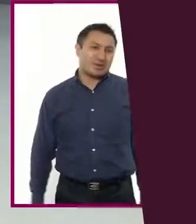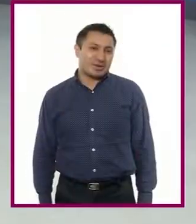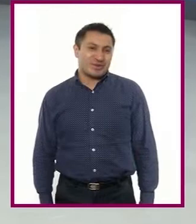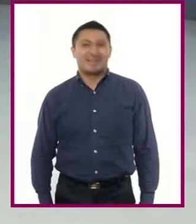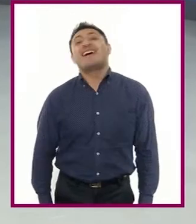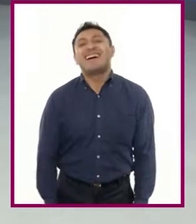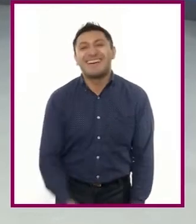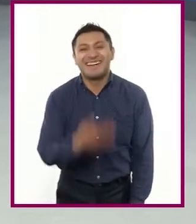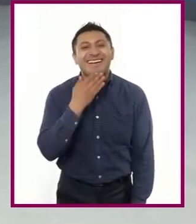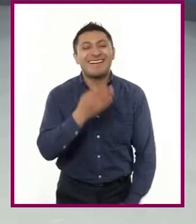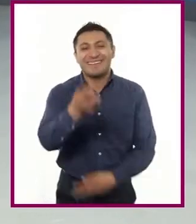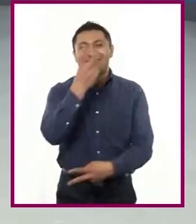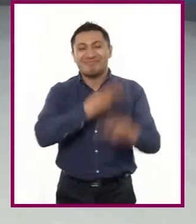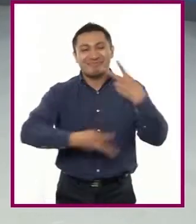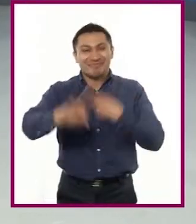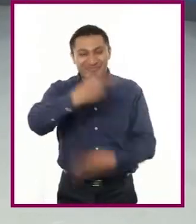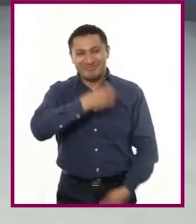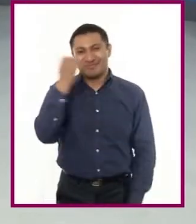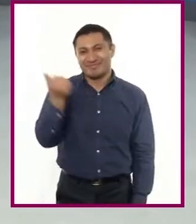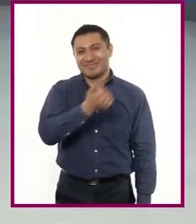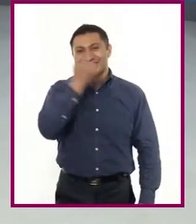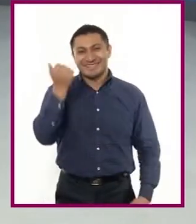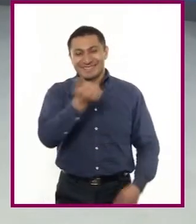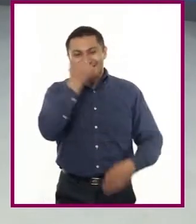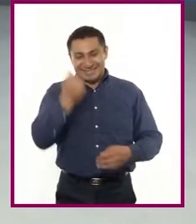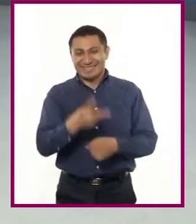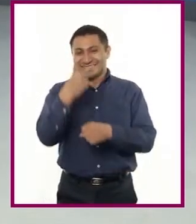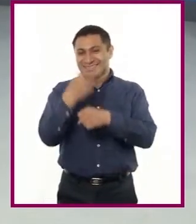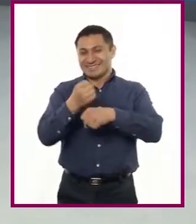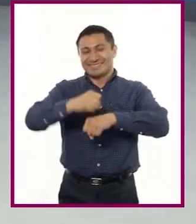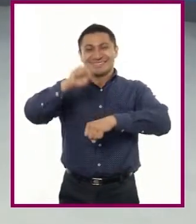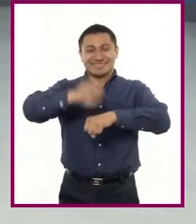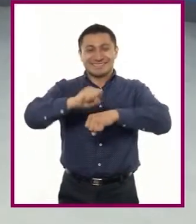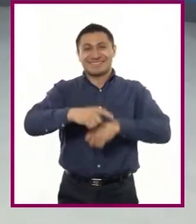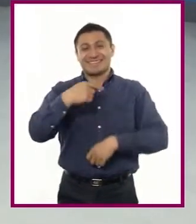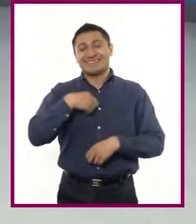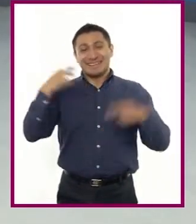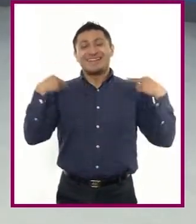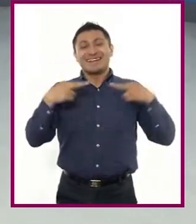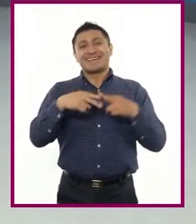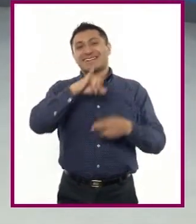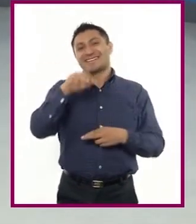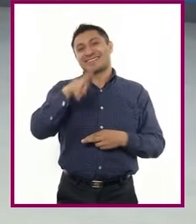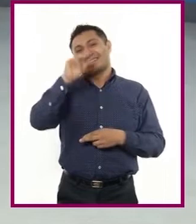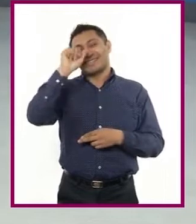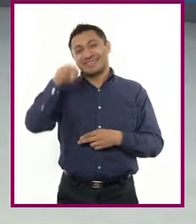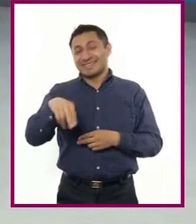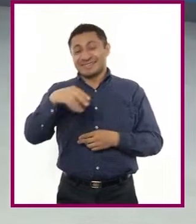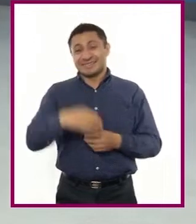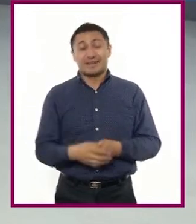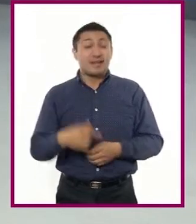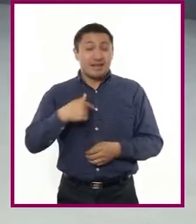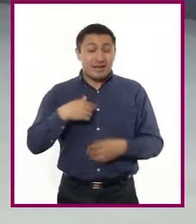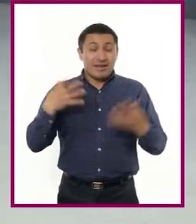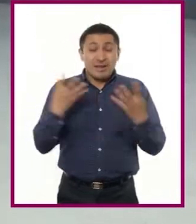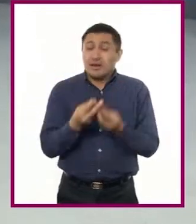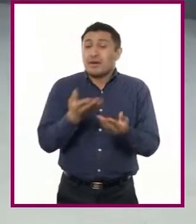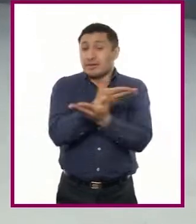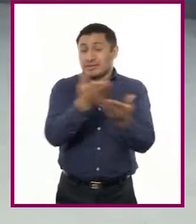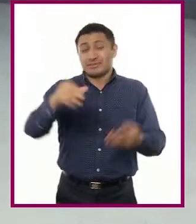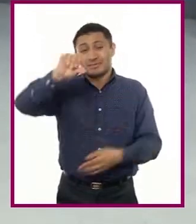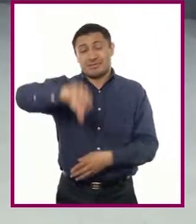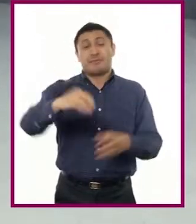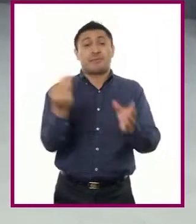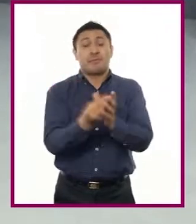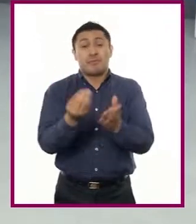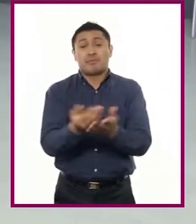Bienvenidas y bienvenidos estudiantes de segundo grado. Soy el maestro Juan Carlos Ramírez y estaré con ustedes en una sesión